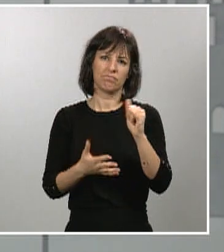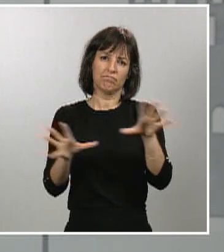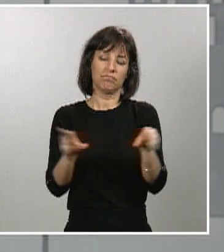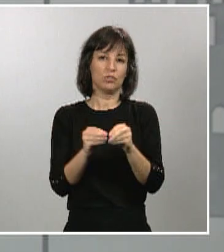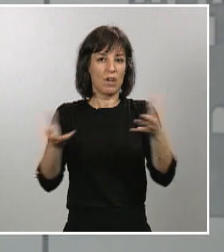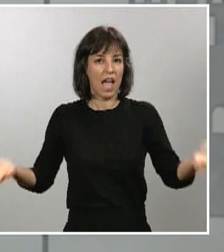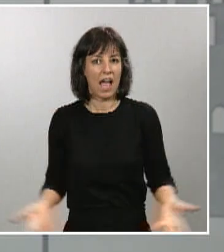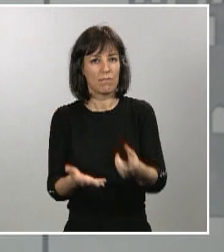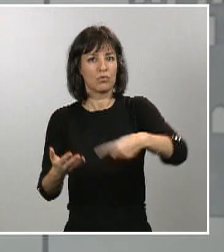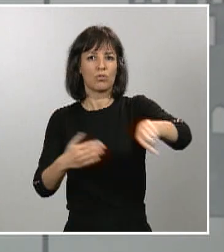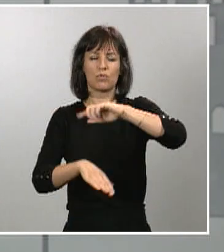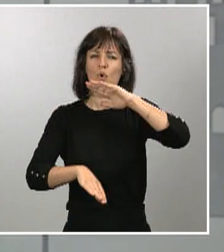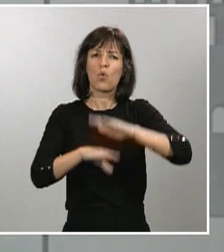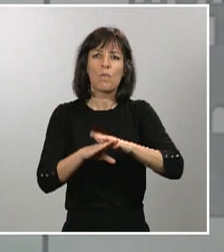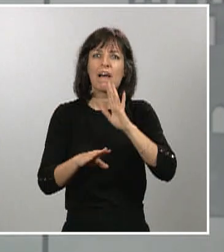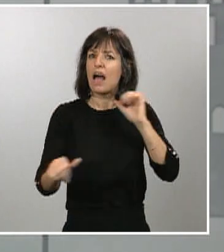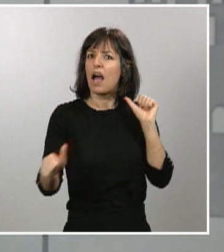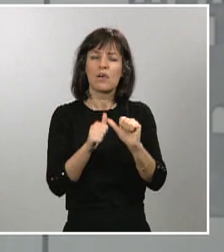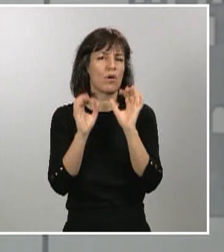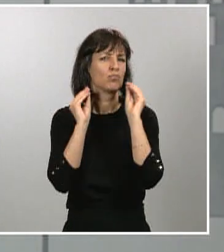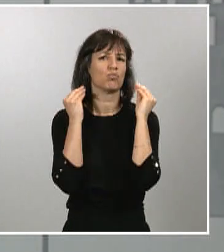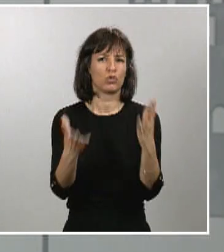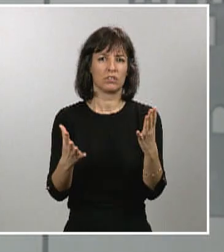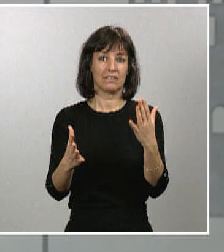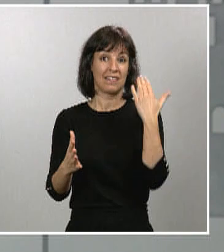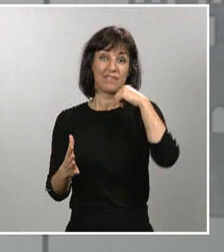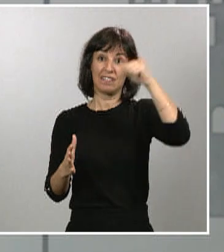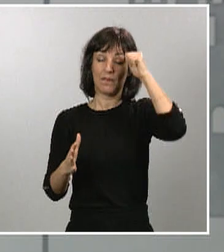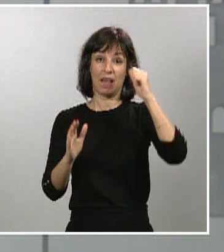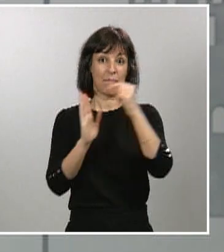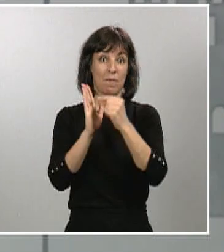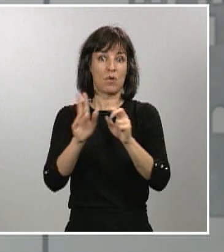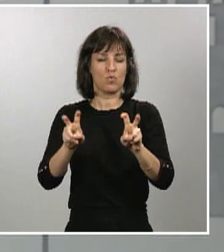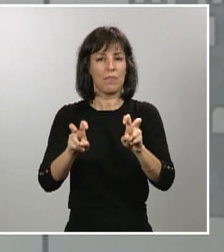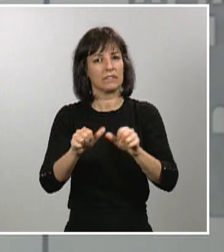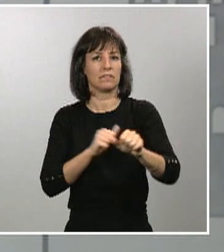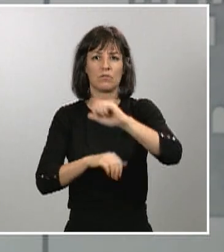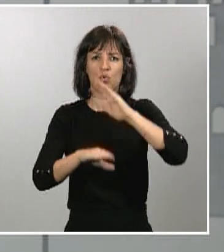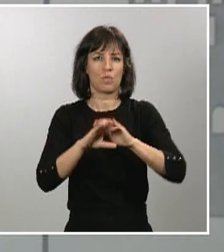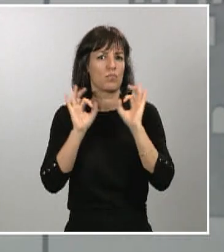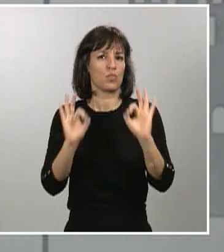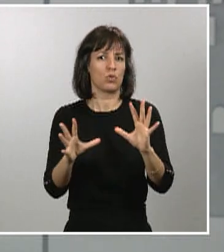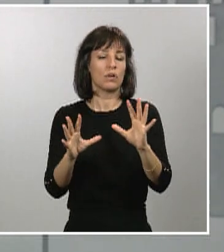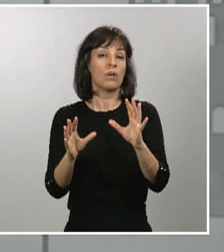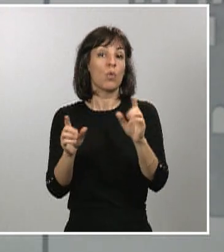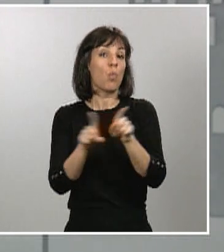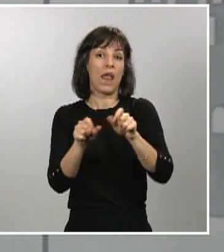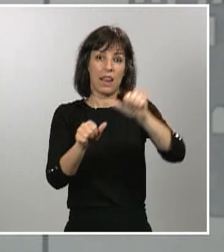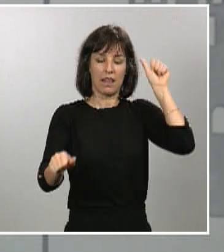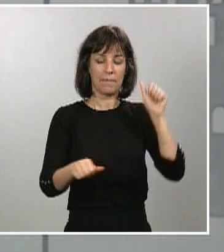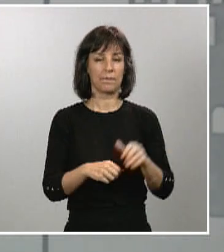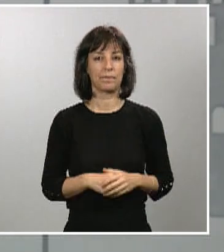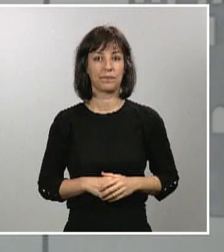cumplimiento ejemplar de las que hemos decretado este fin de semana. Segunda cuestión que quería compartir con todos ustedes es